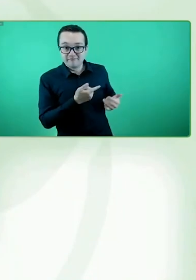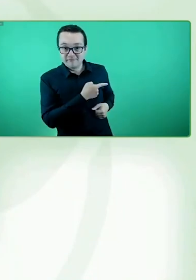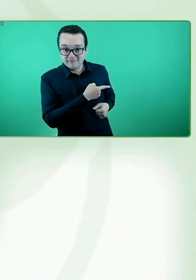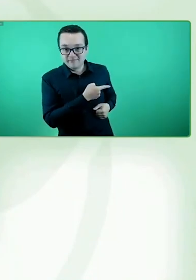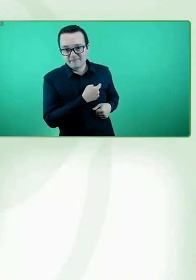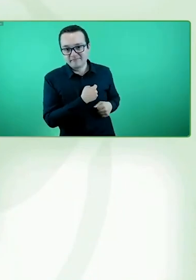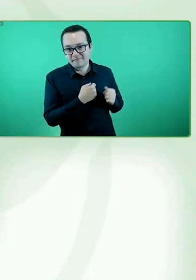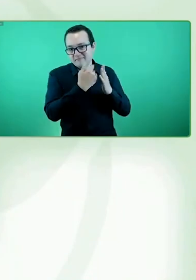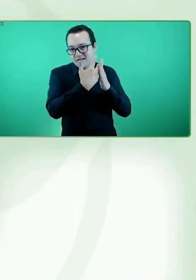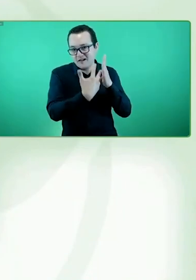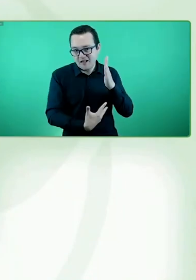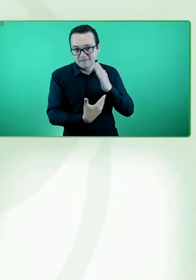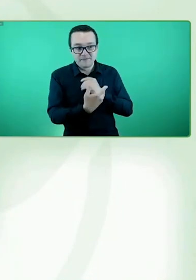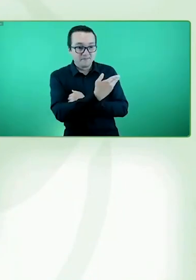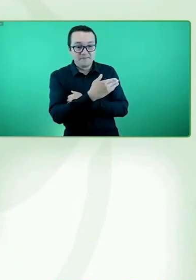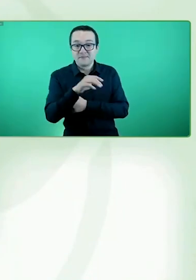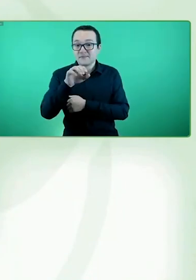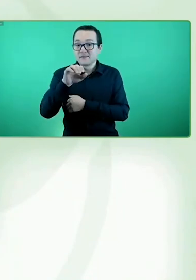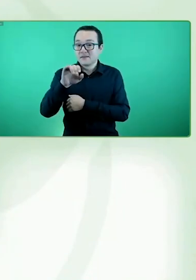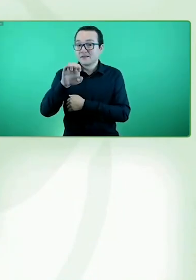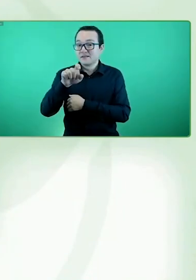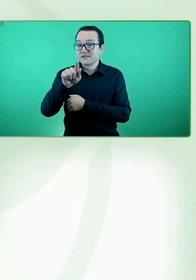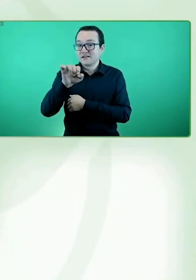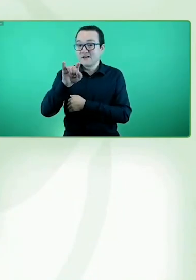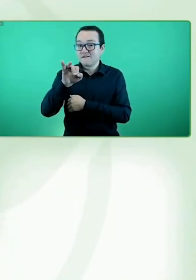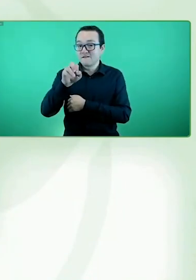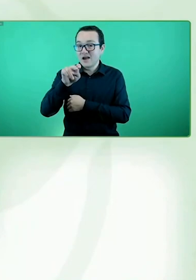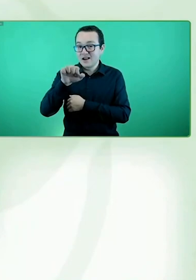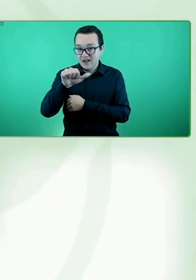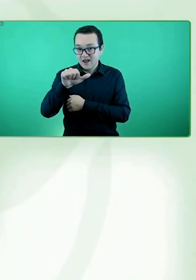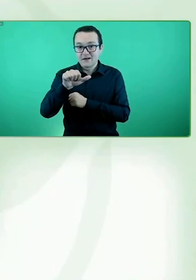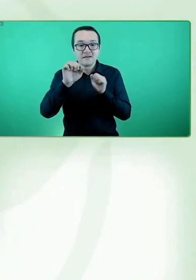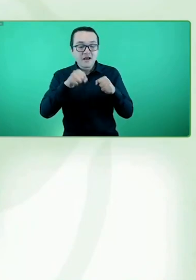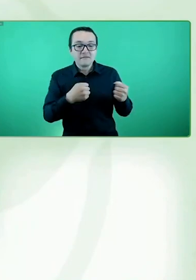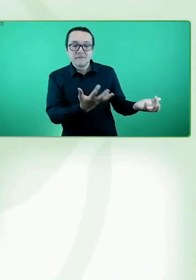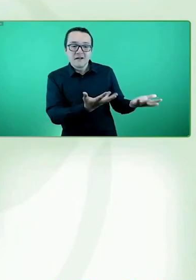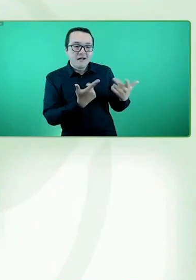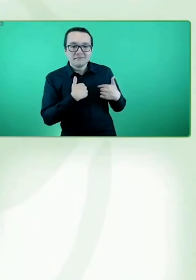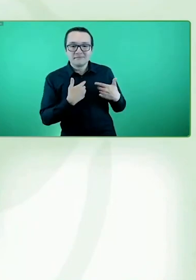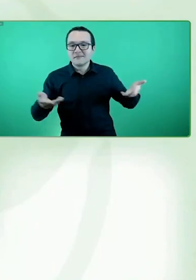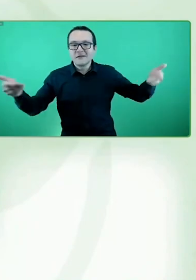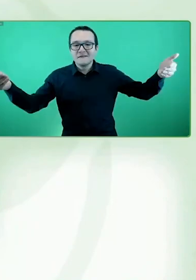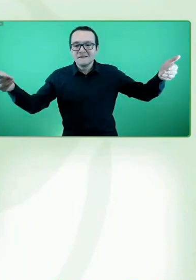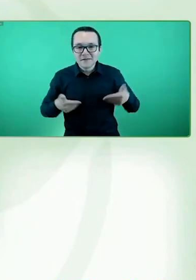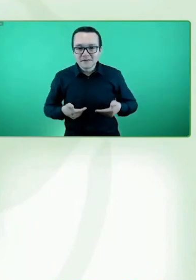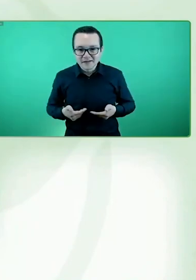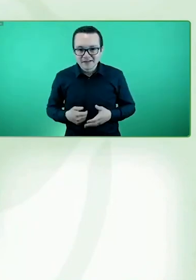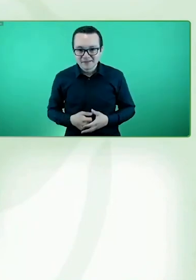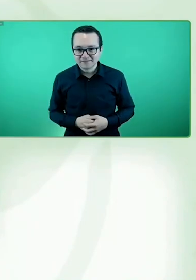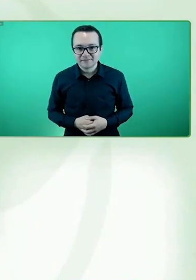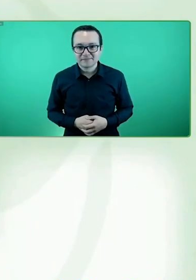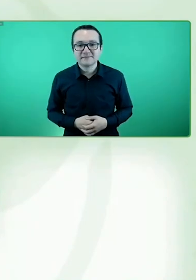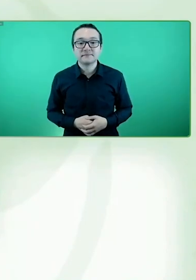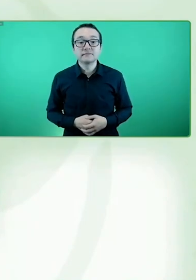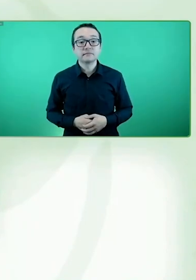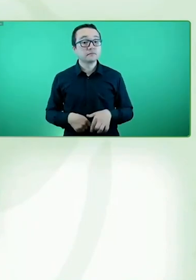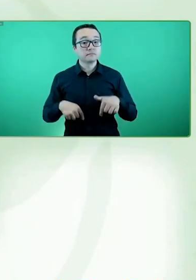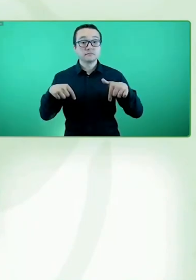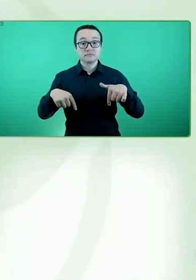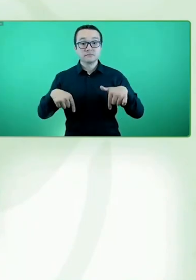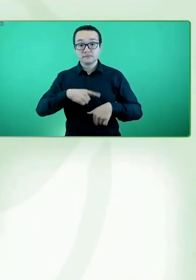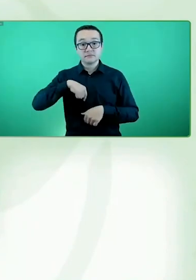Estefanía ahora unos minutos para que nos dé su bienvenida. Porque para nosotros, precisamente, el trabajo a nivel